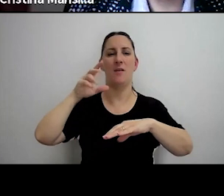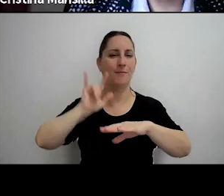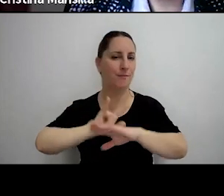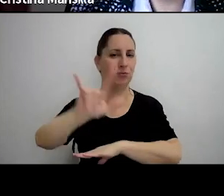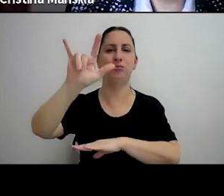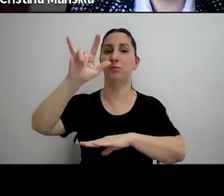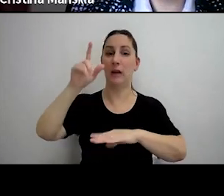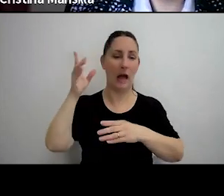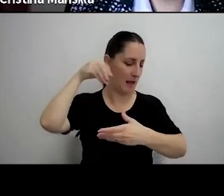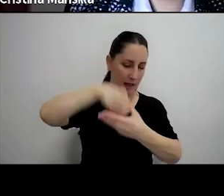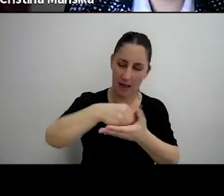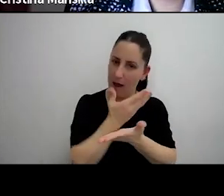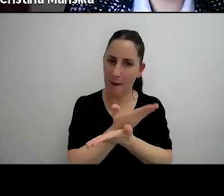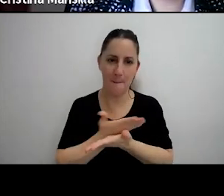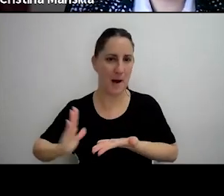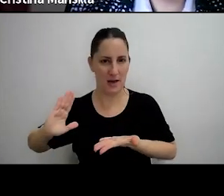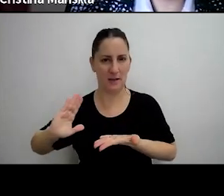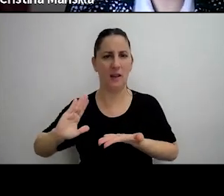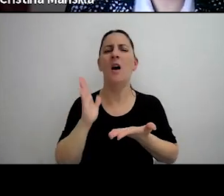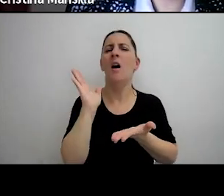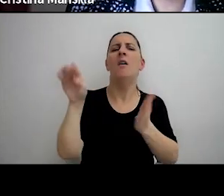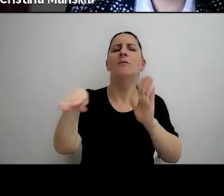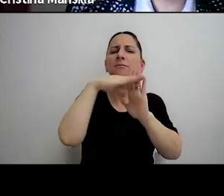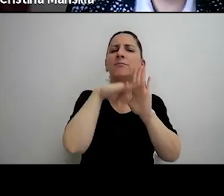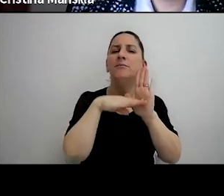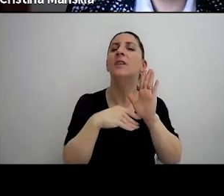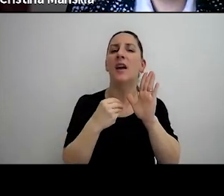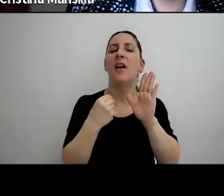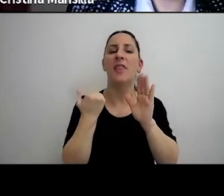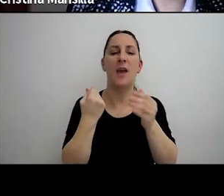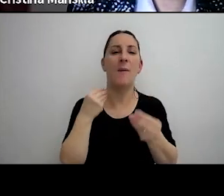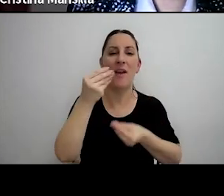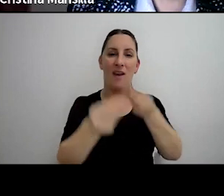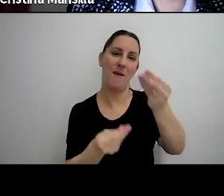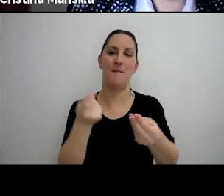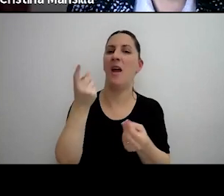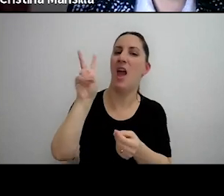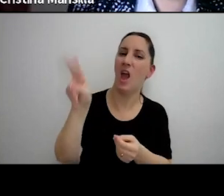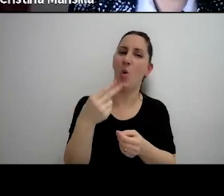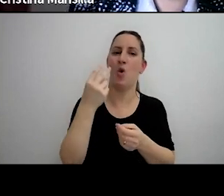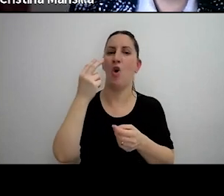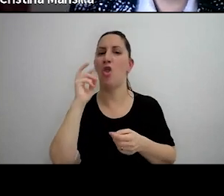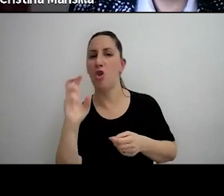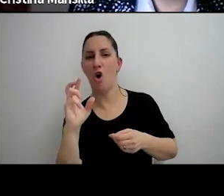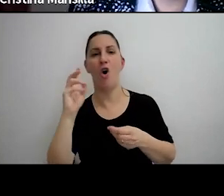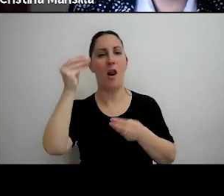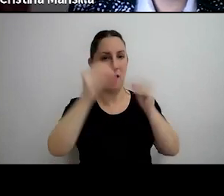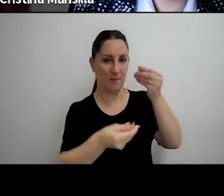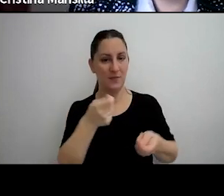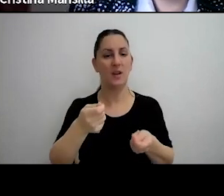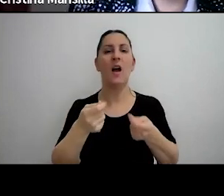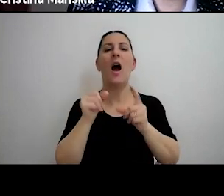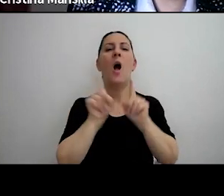formales. Es decir, ¿cuál es el requisito formal? Ingresar y liquidar divisas. Recordemos que operaciones de rancho o